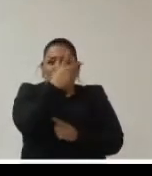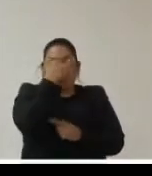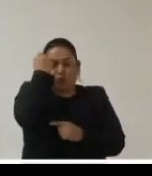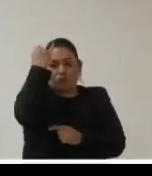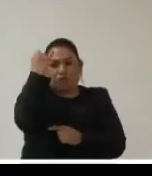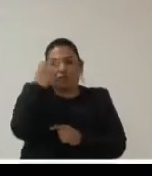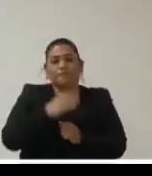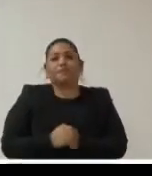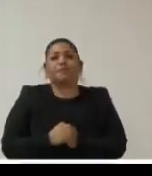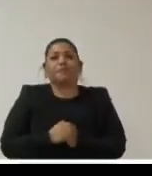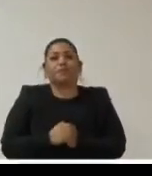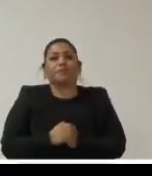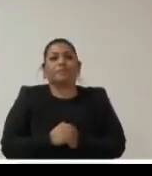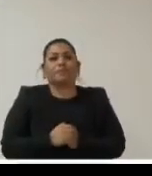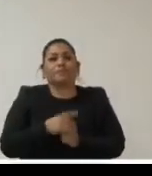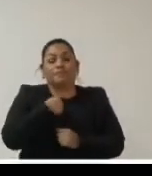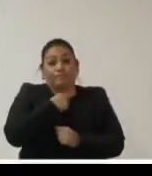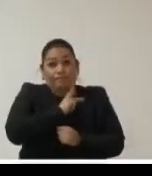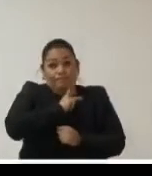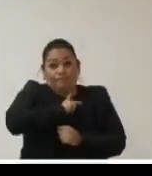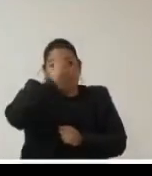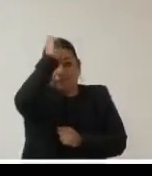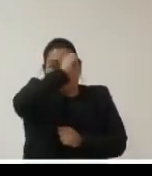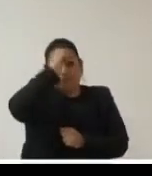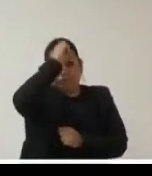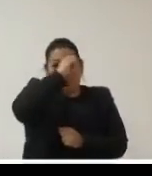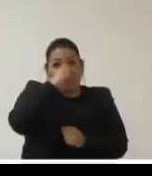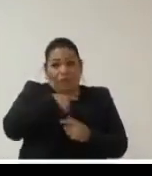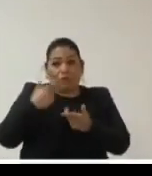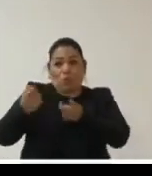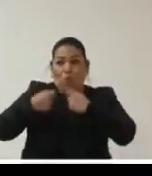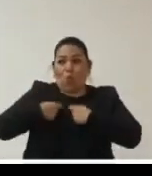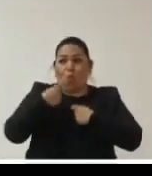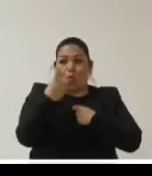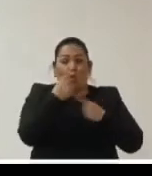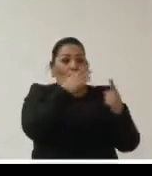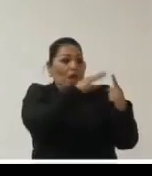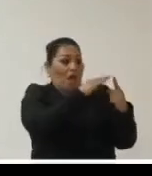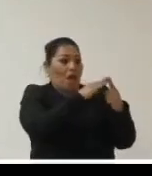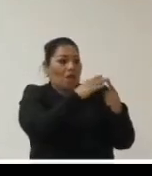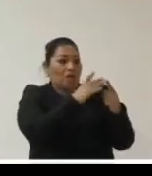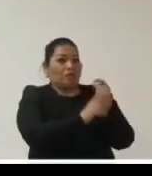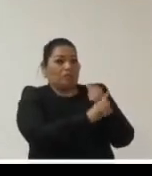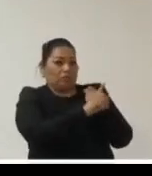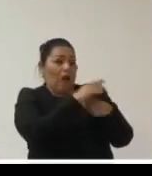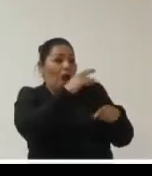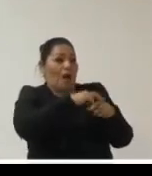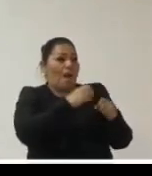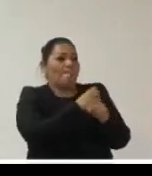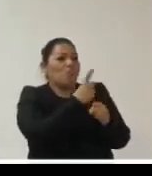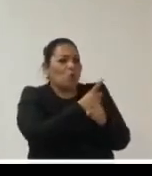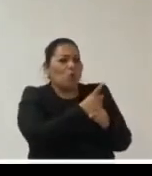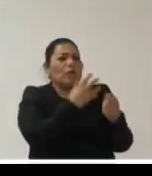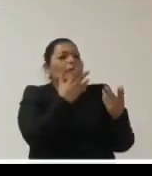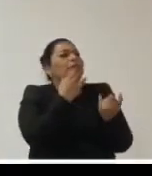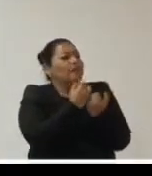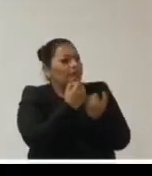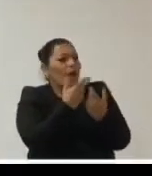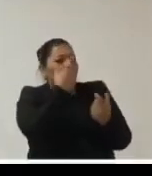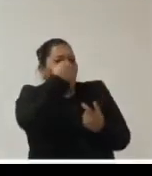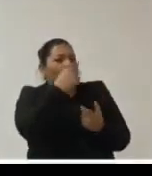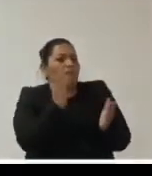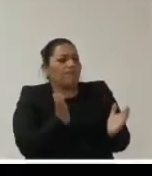ideas que en mi opinión nos deja esta jornada una sobre los desafíos y las oportunidades para